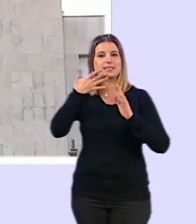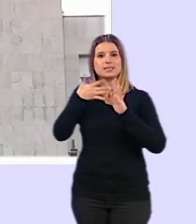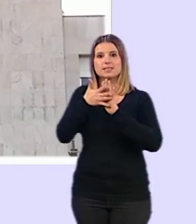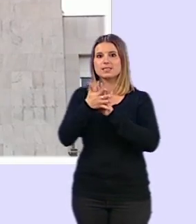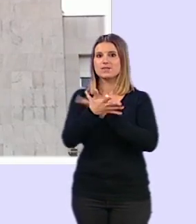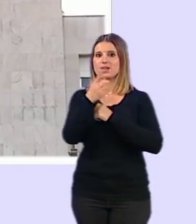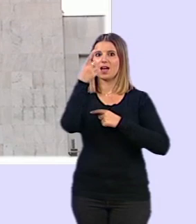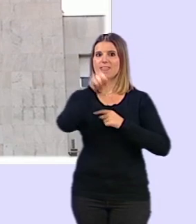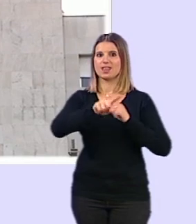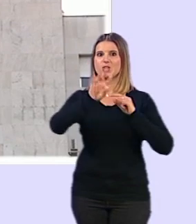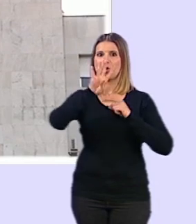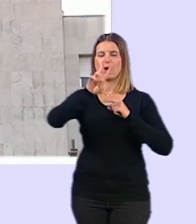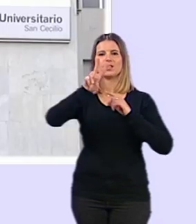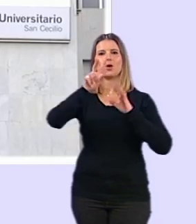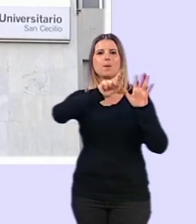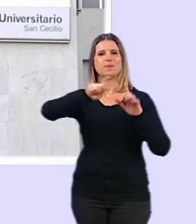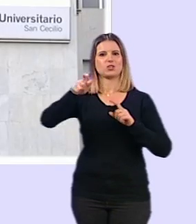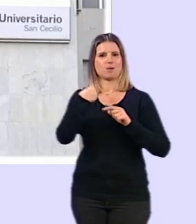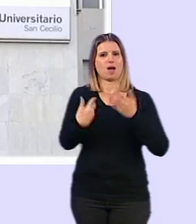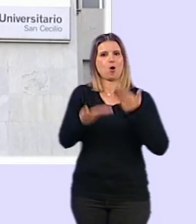142 personas más que ayer.